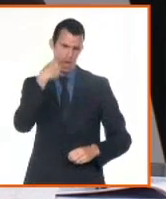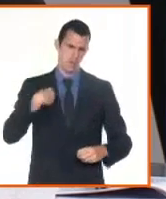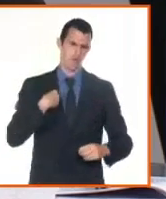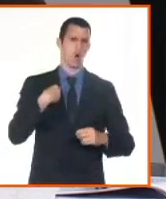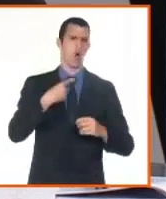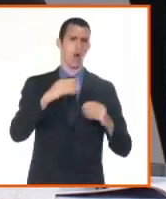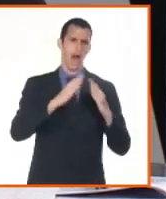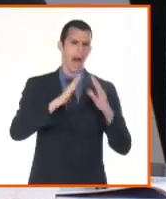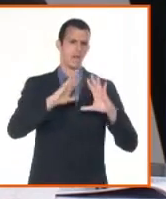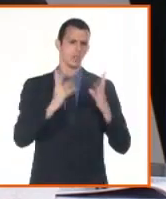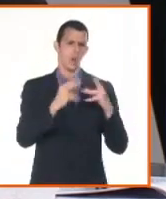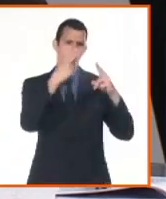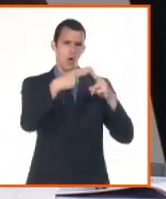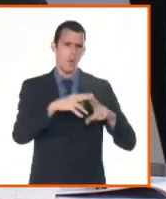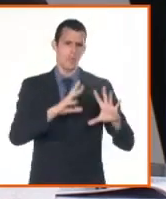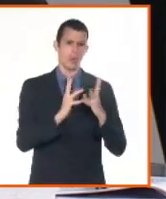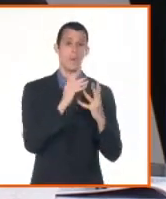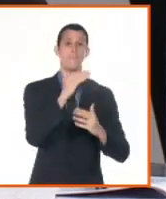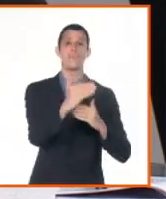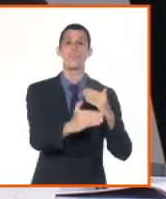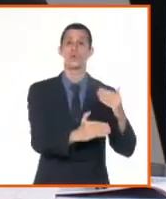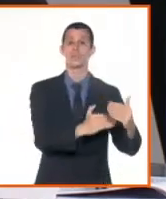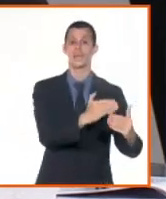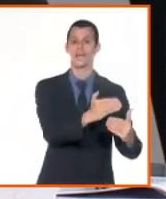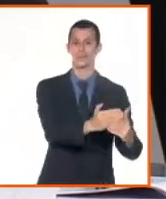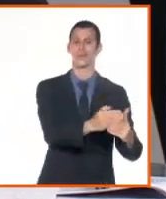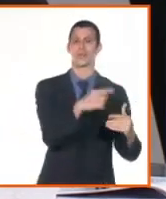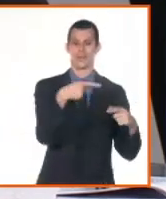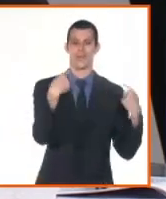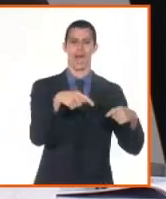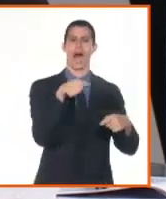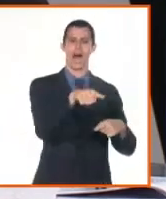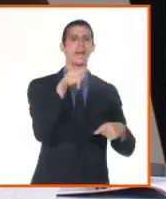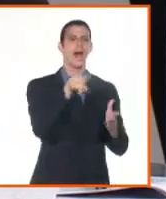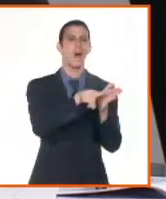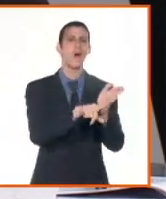alusión a que tanto las personas naturales como jurídicas